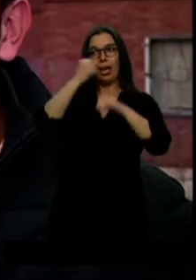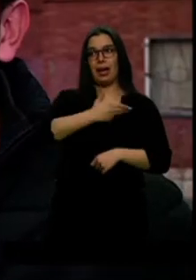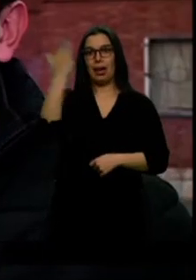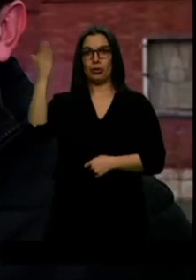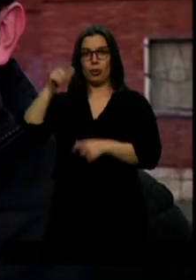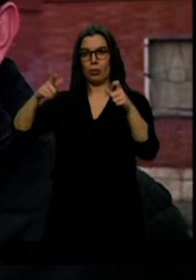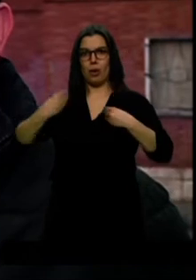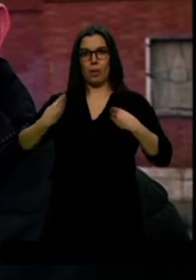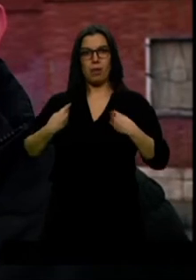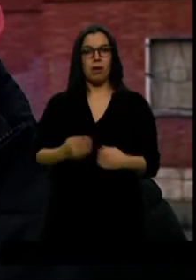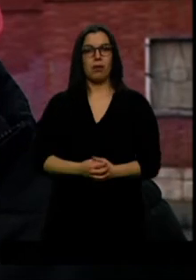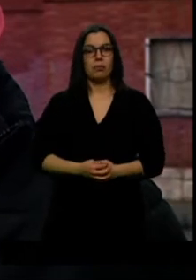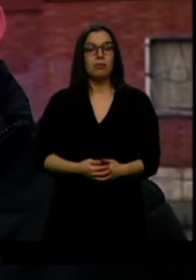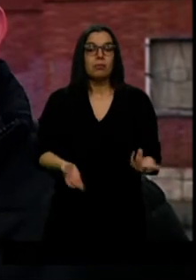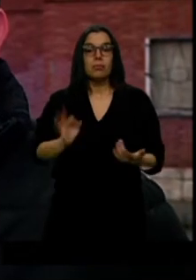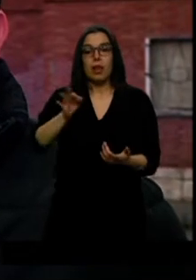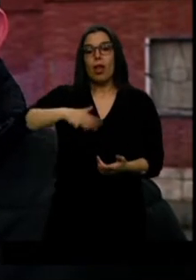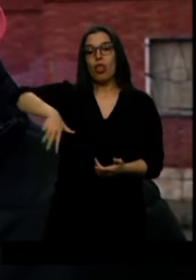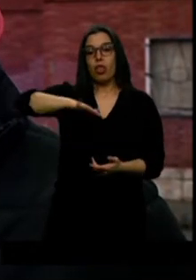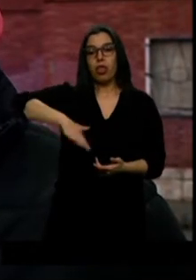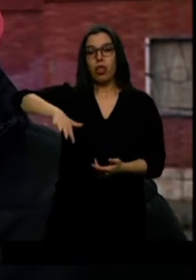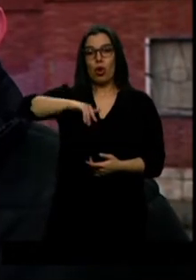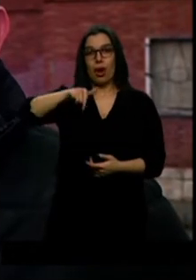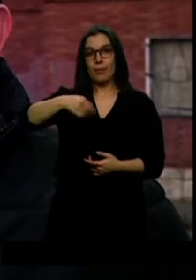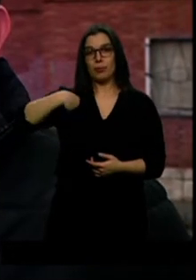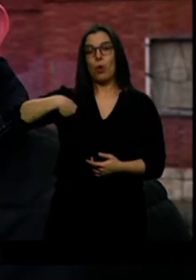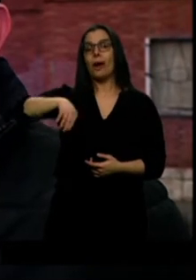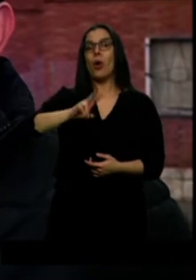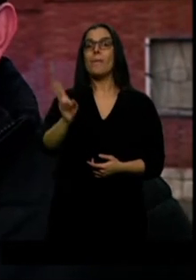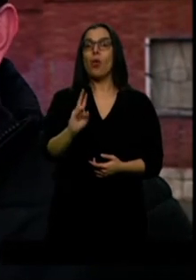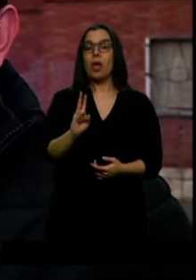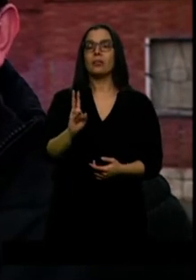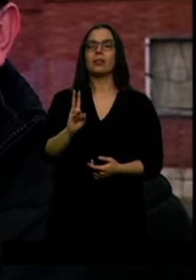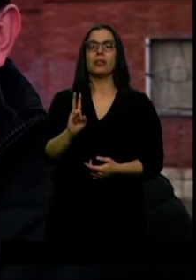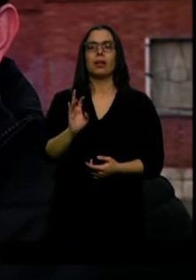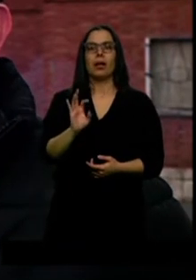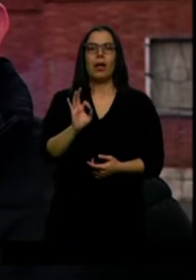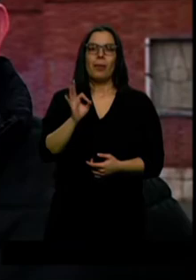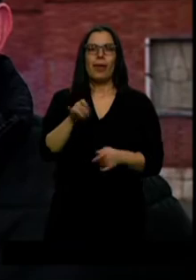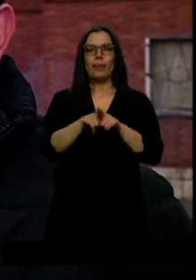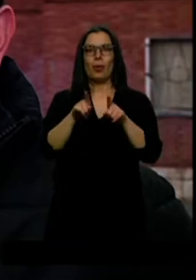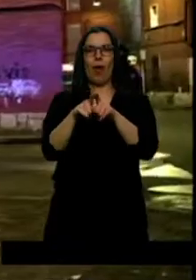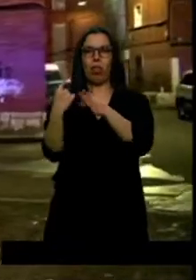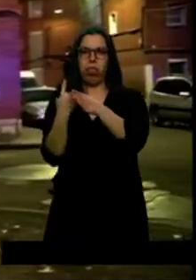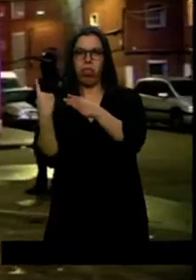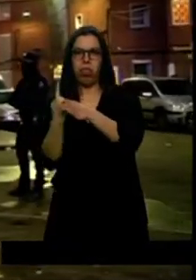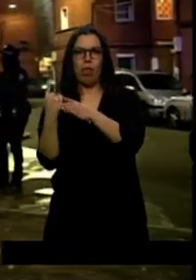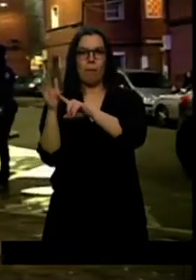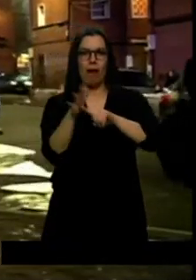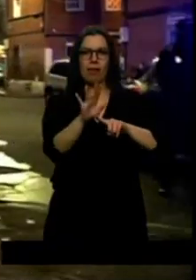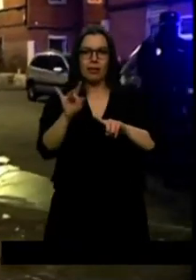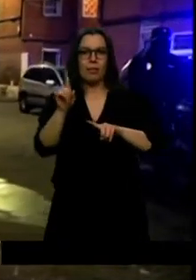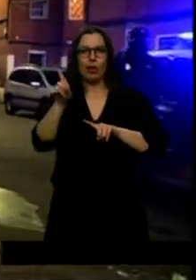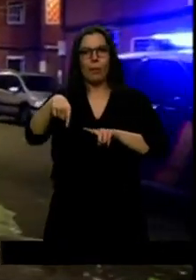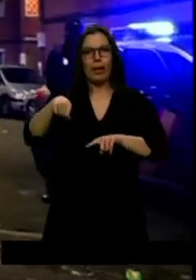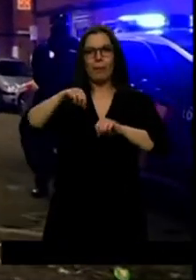un barrio, entre comillas, marginal, hay de todo. Hay gente mayor, hay niños, hay ancianos. Aseguran que de